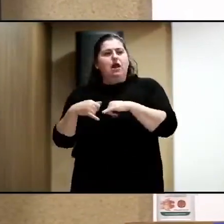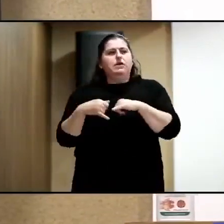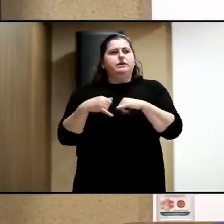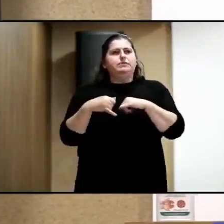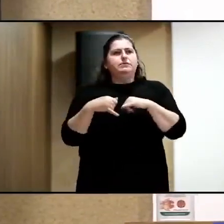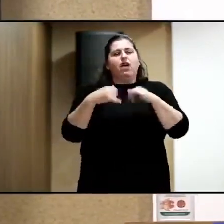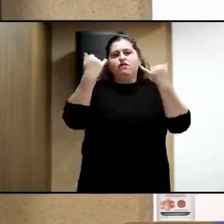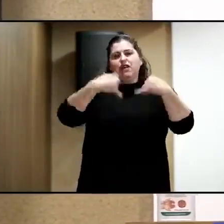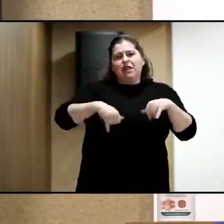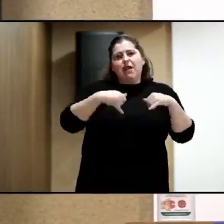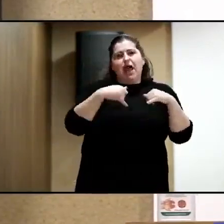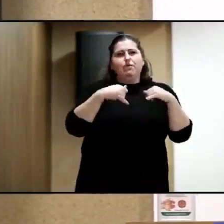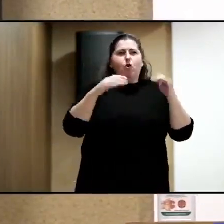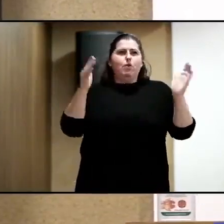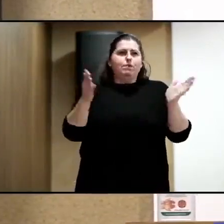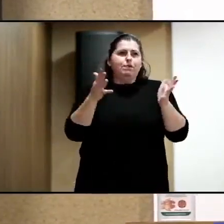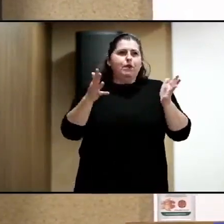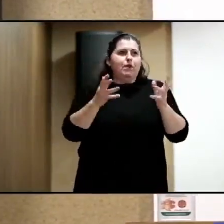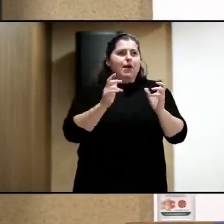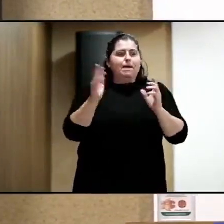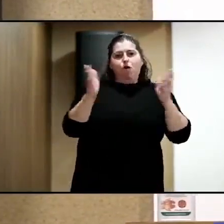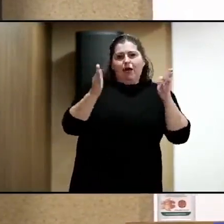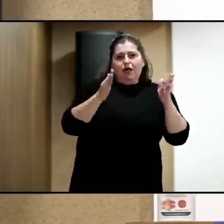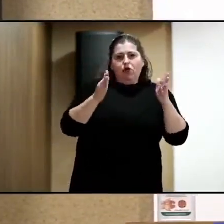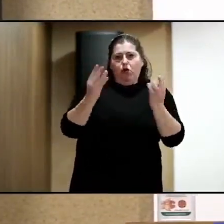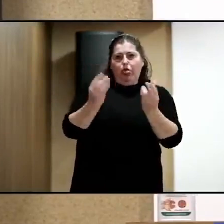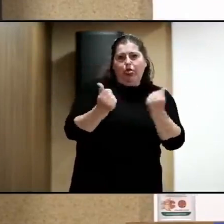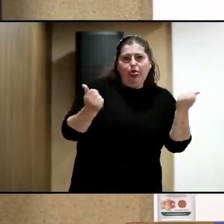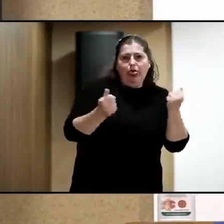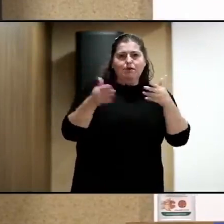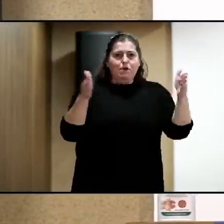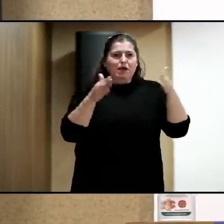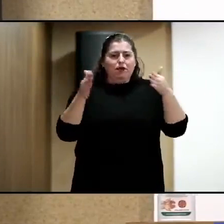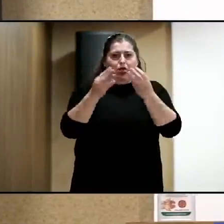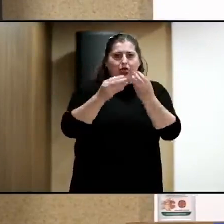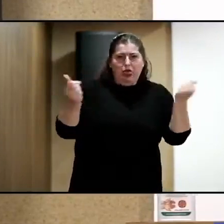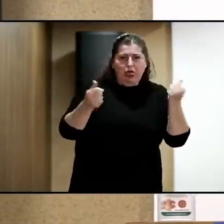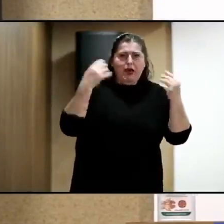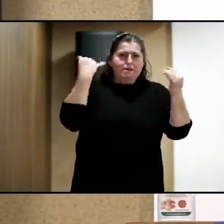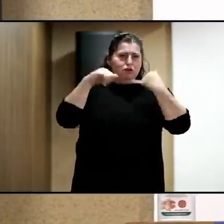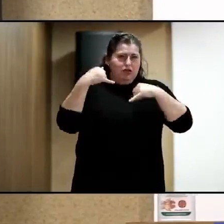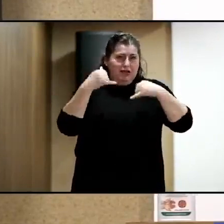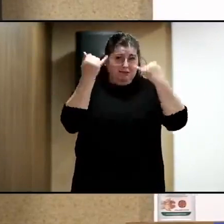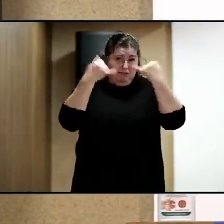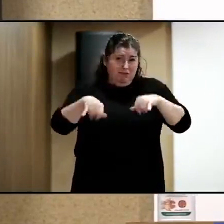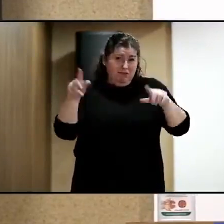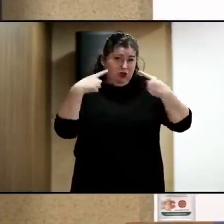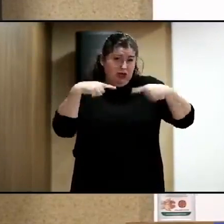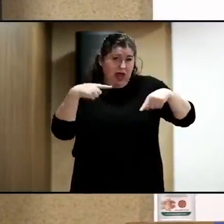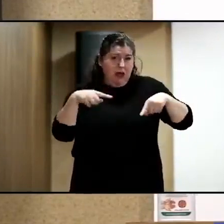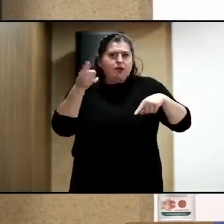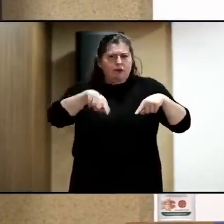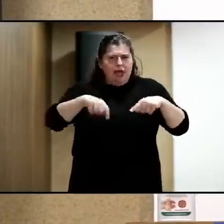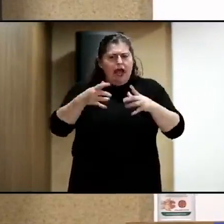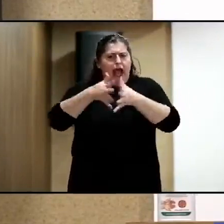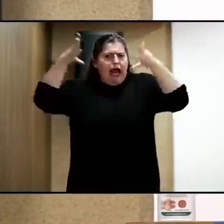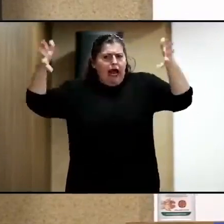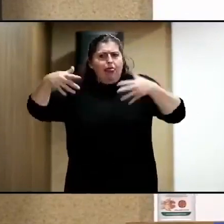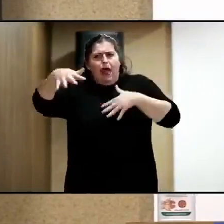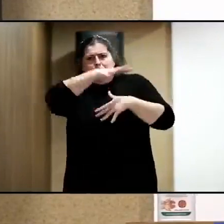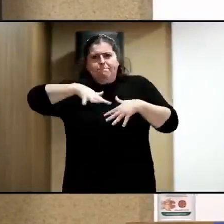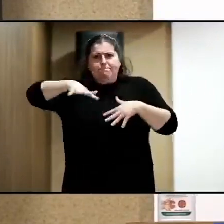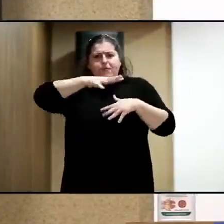construcciones más efímeras y demás, y adaptados a también grandes espacios y recintos culturales que se están